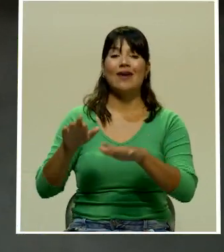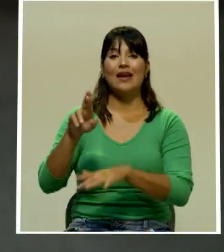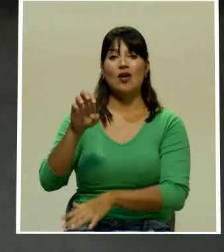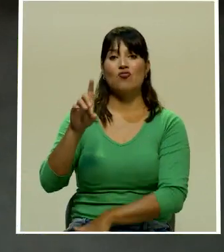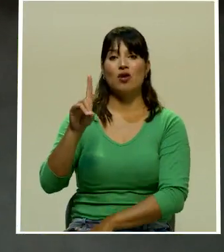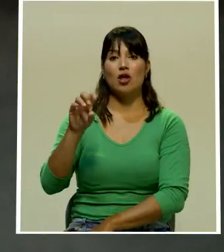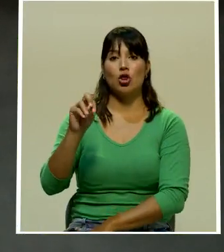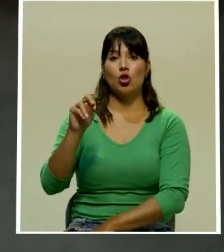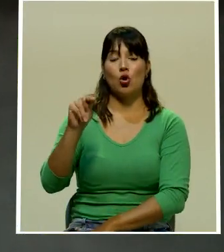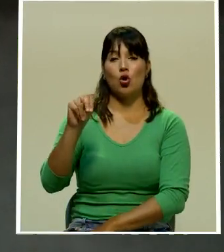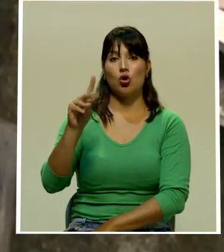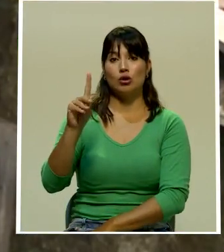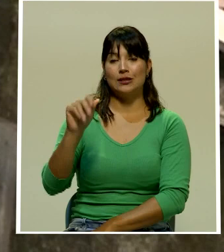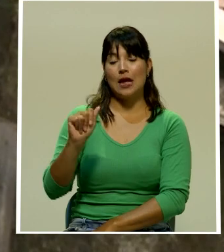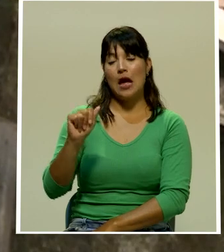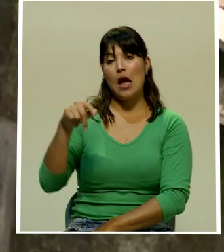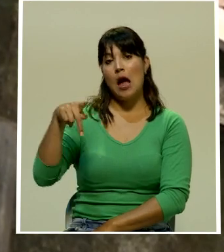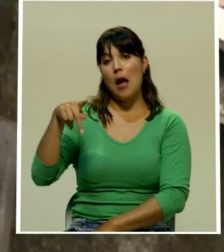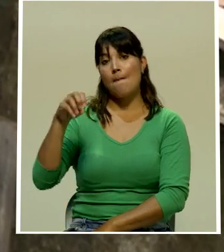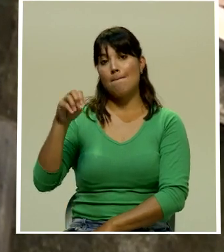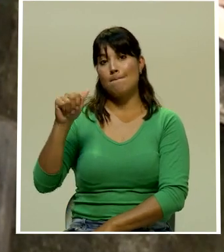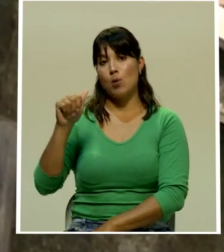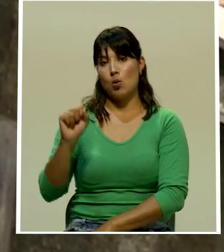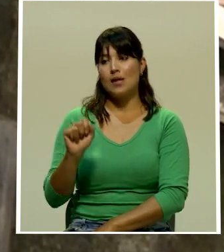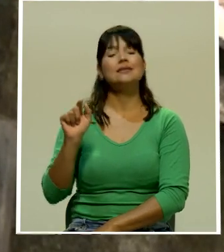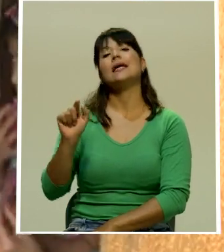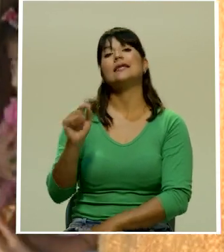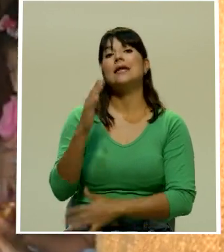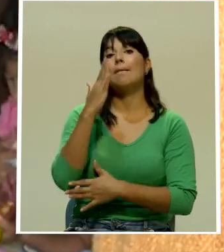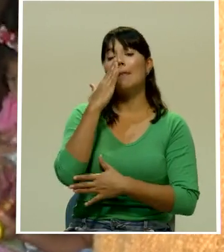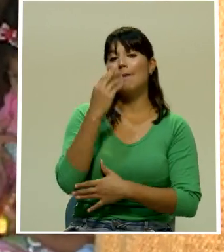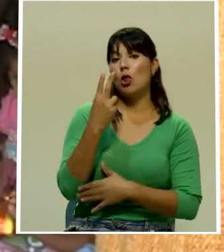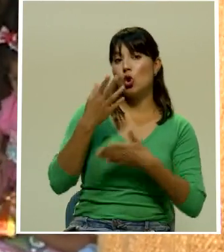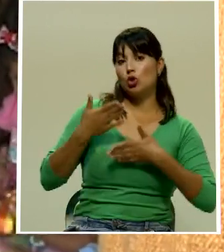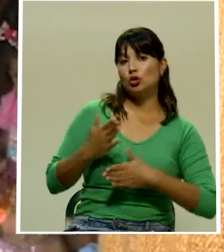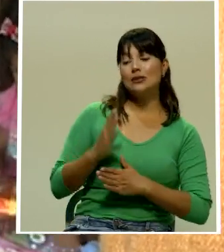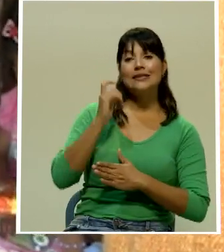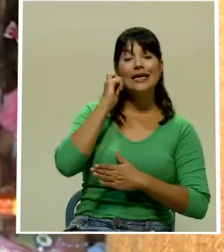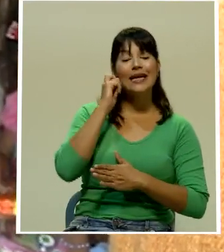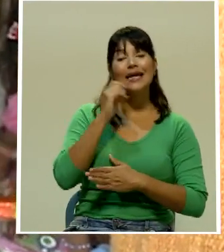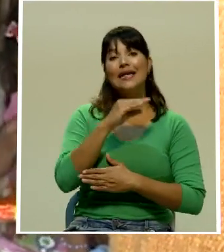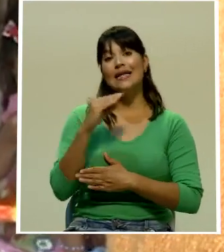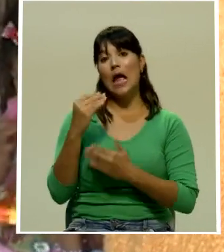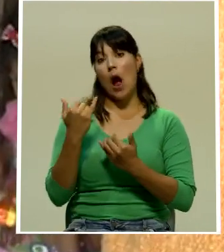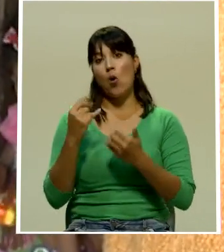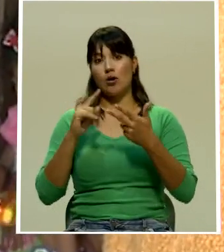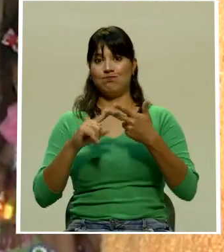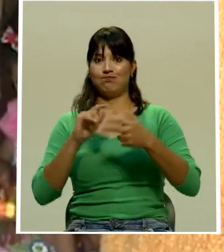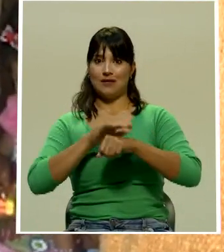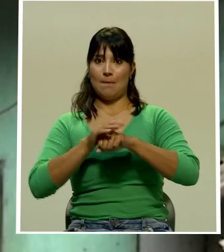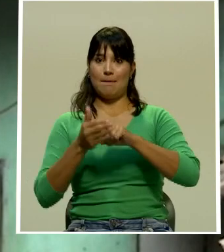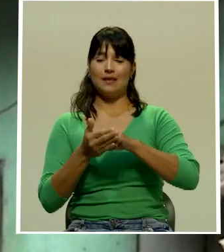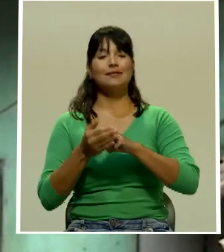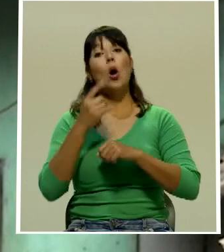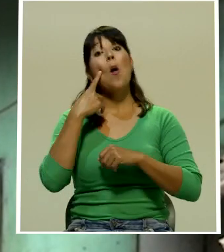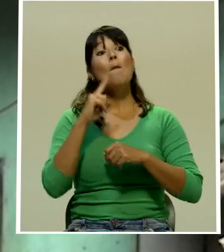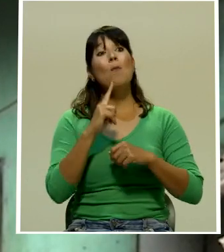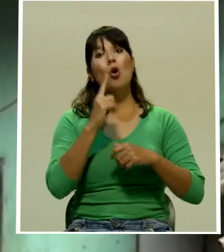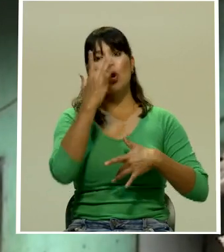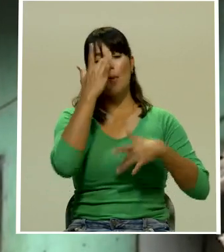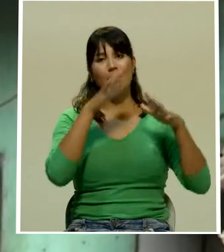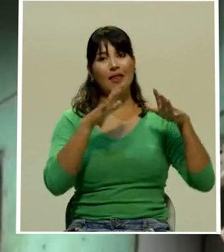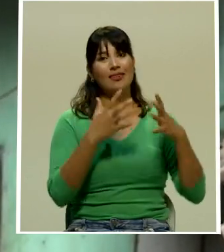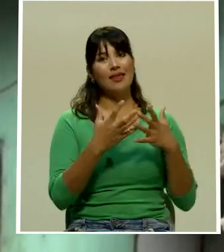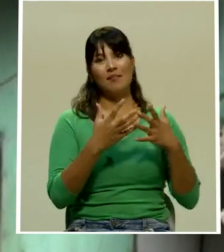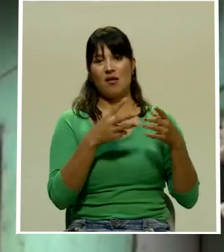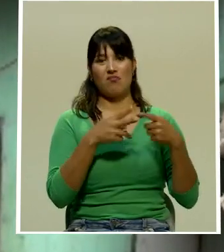hogar, madre de dos niñas y se encuentra en periodo de embarazo. Debido a la pandemia, perdió su trabajo. Aquí es